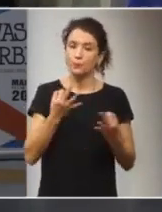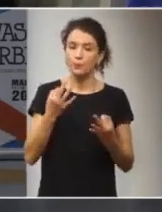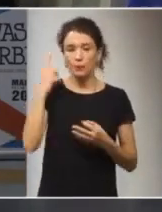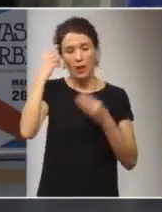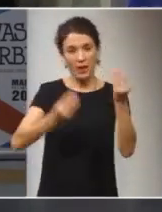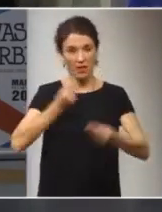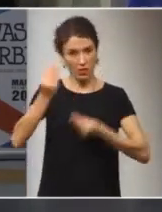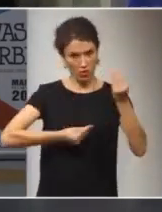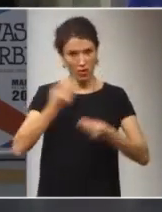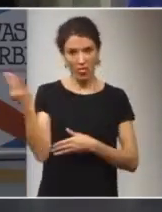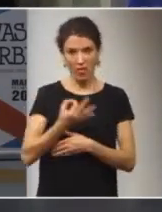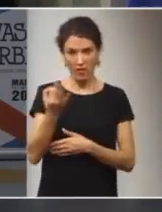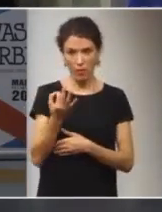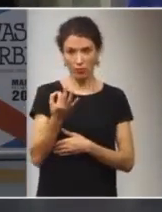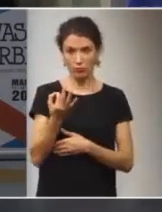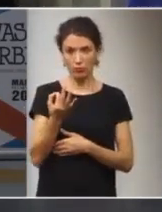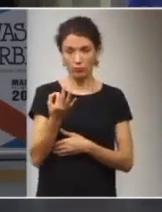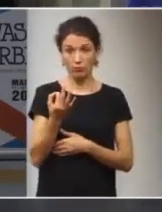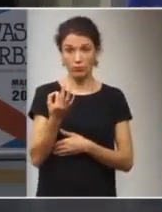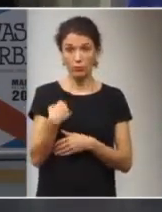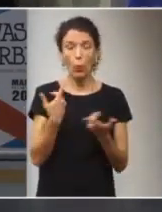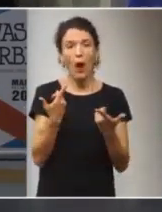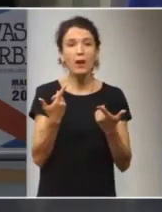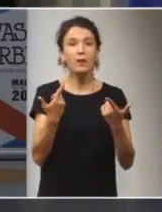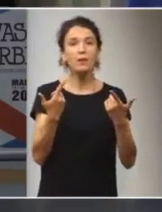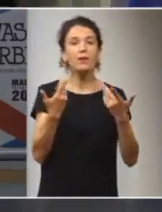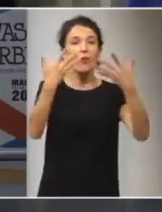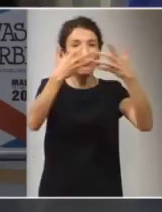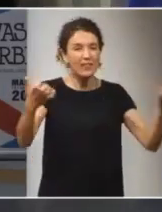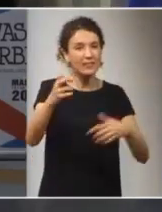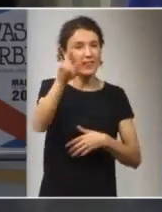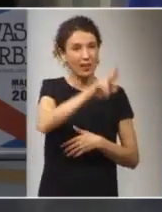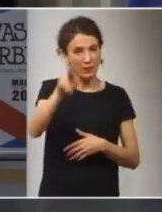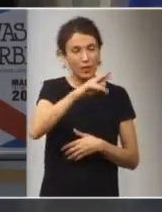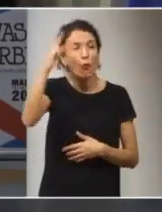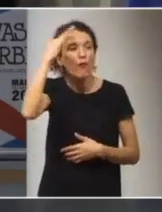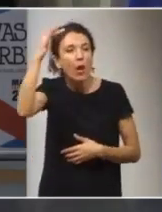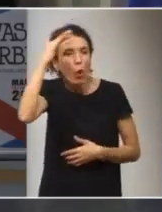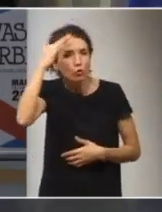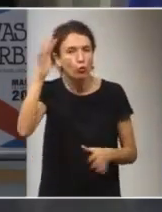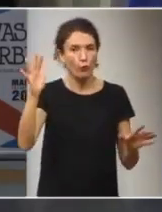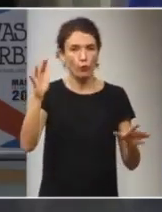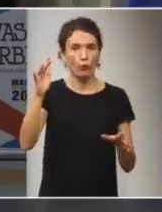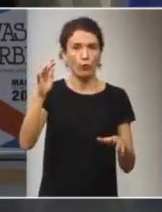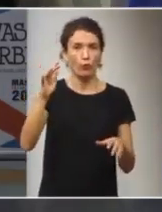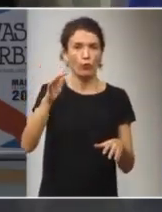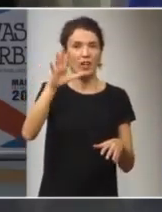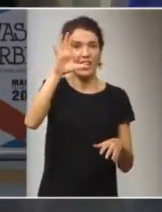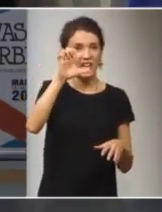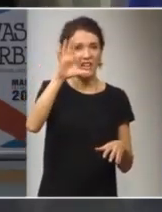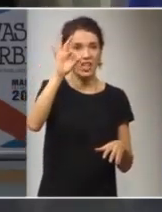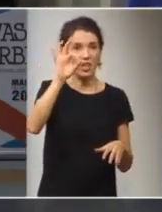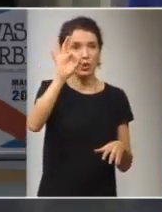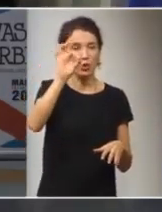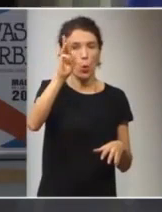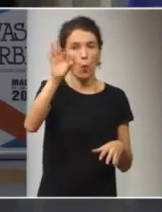reflexionar también. Y, parafraseando a aquel filósofo Aesopo, ¿no?, que